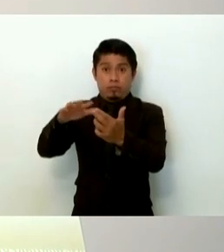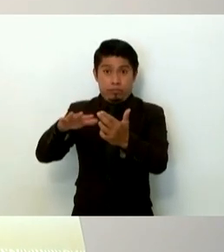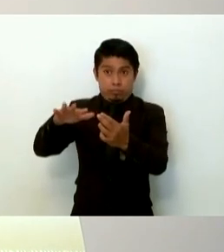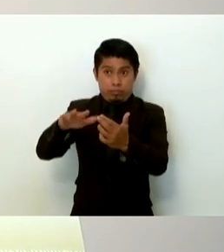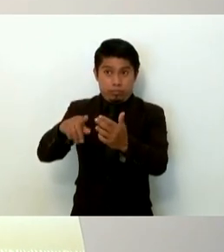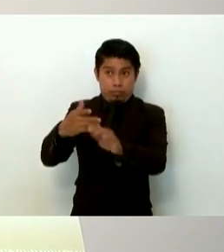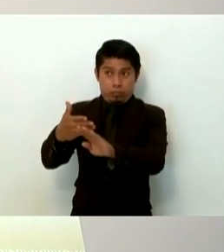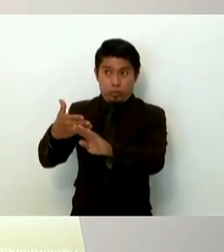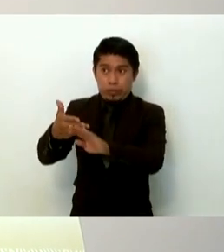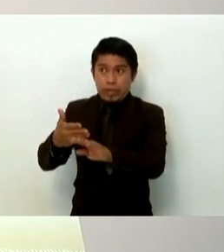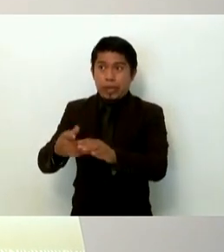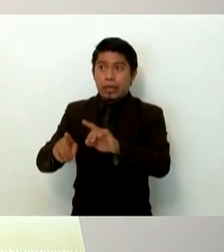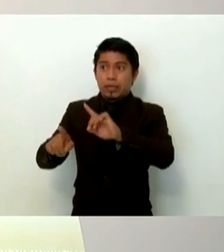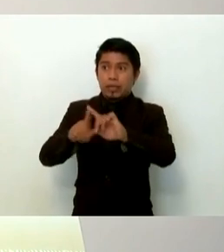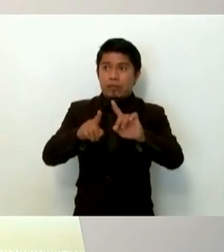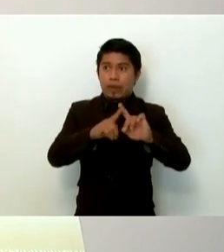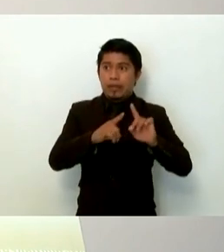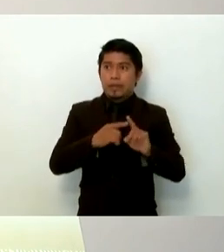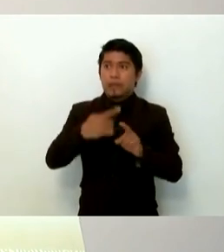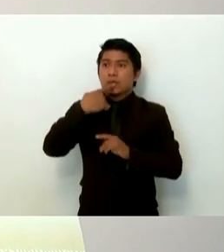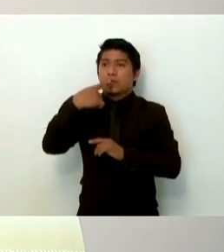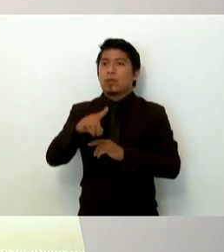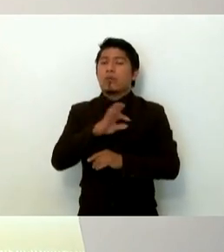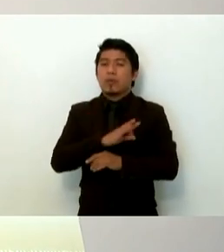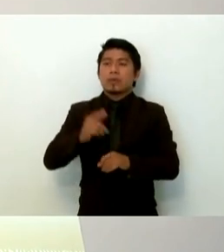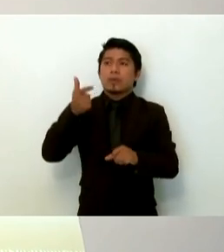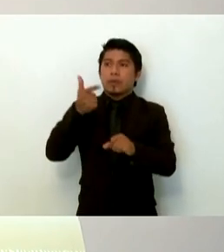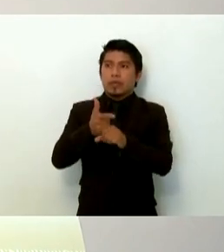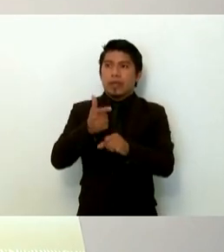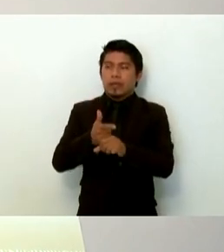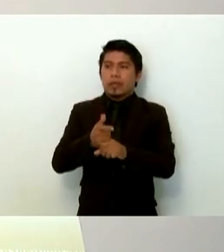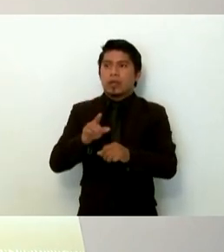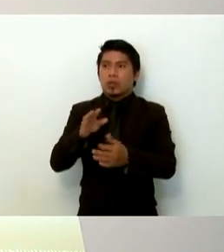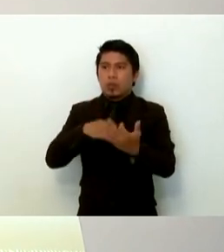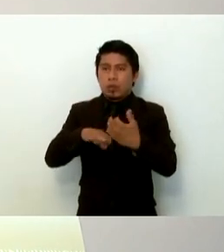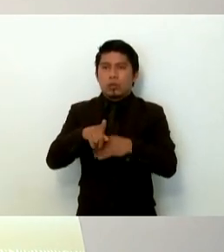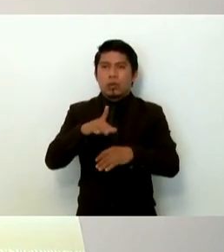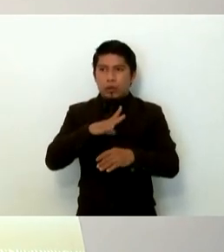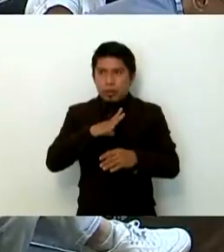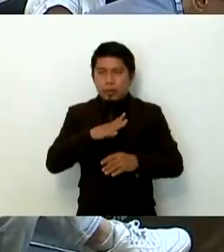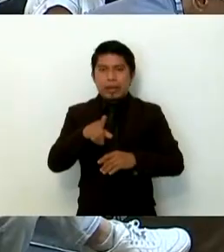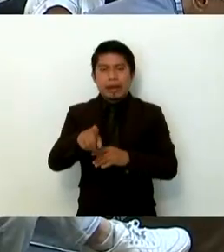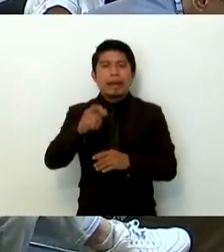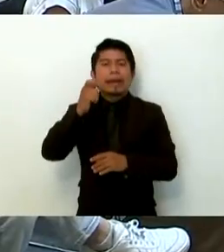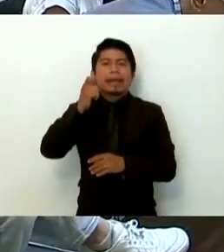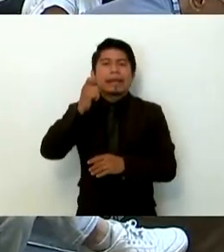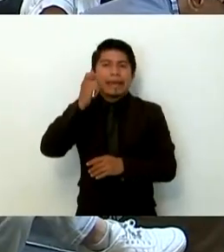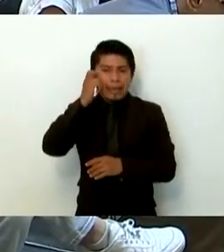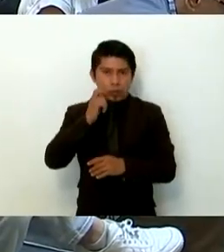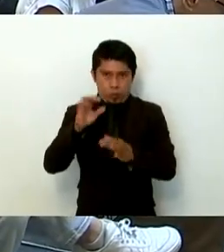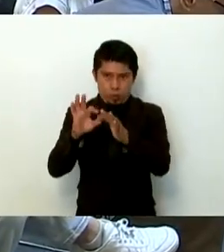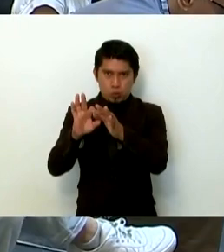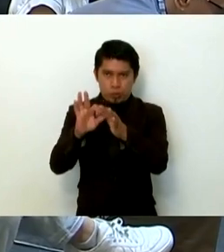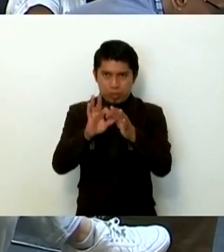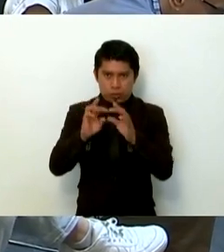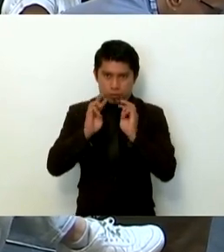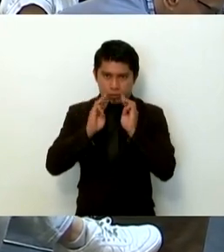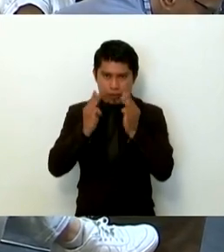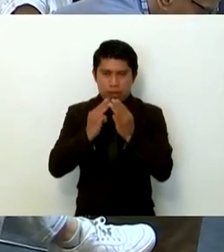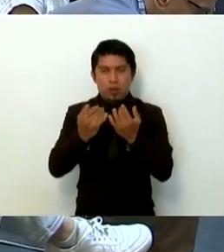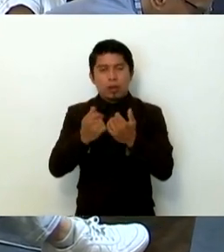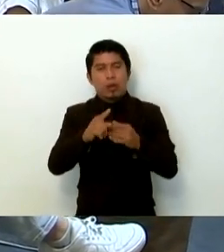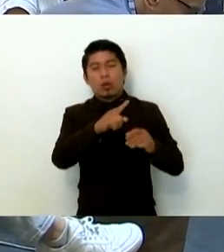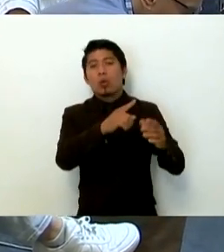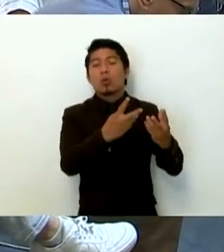diversas declaraciones podemos identificar el contubernio que tenía Guerreros Unidos con las policías